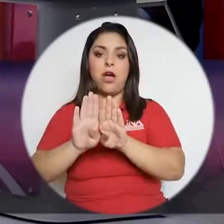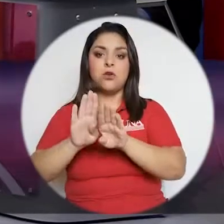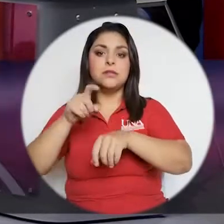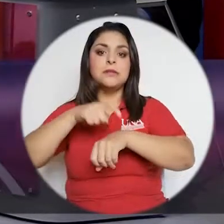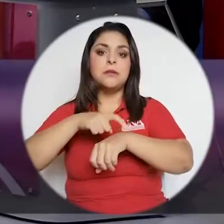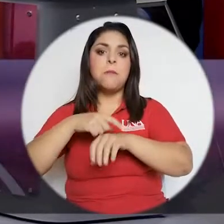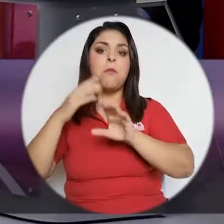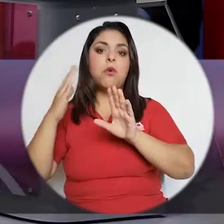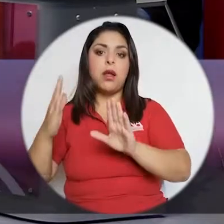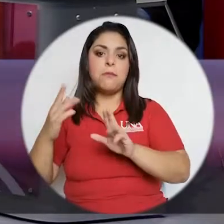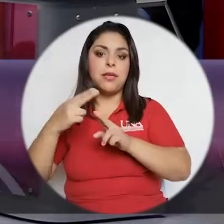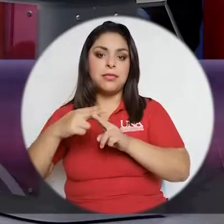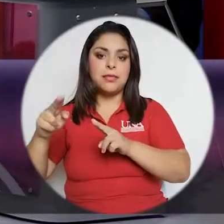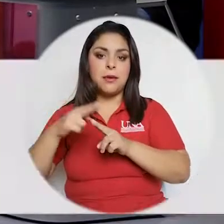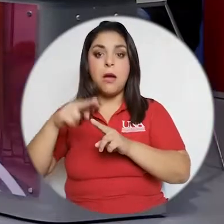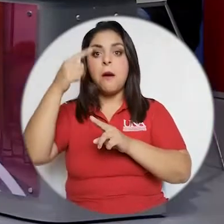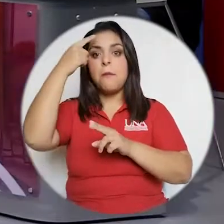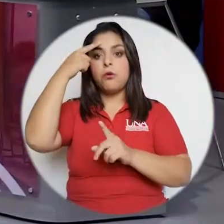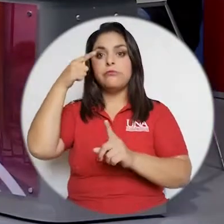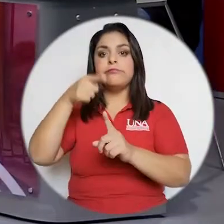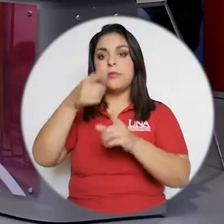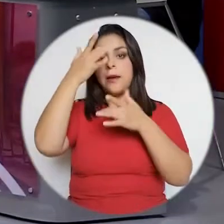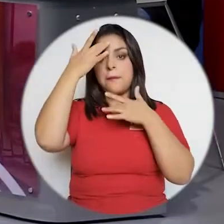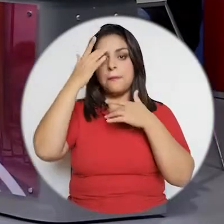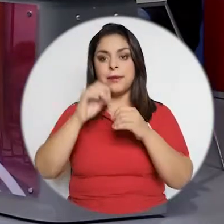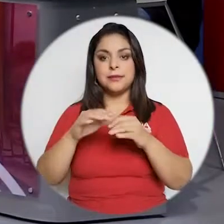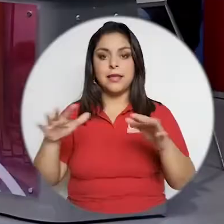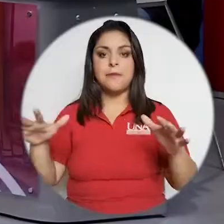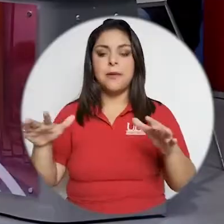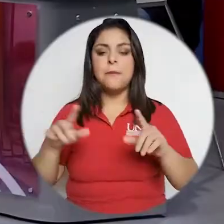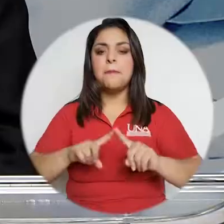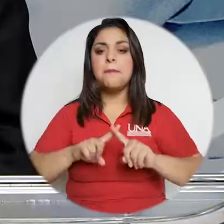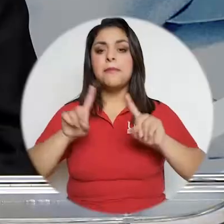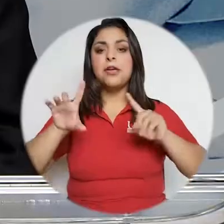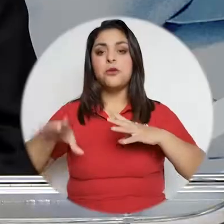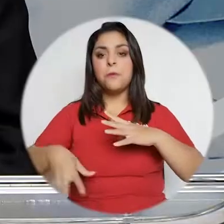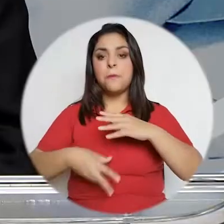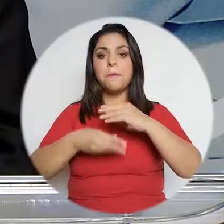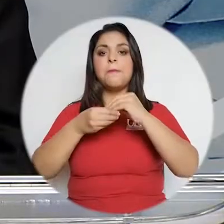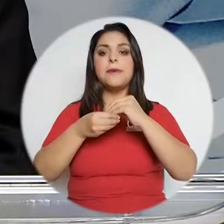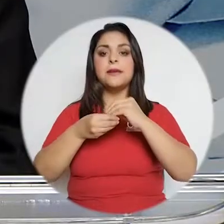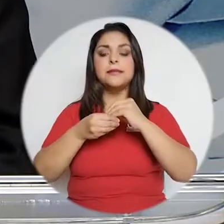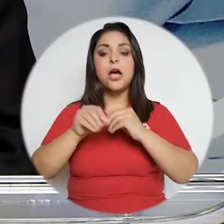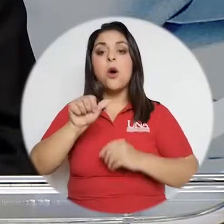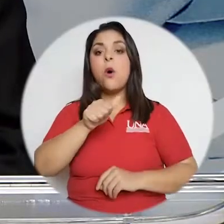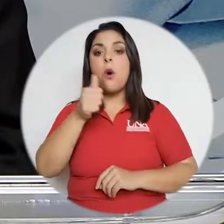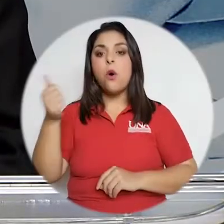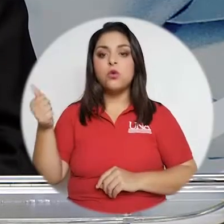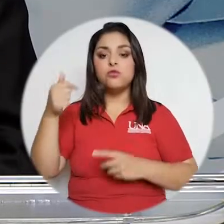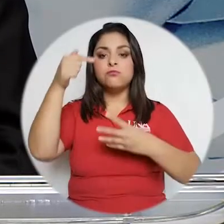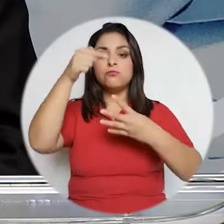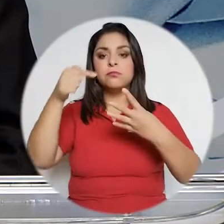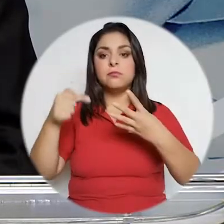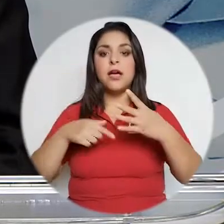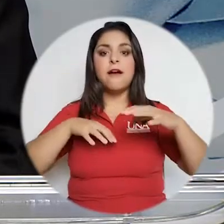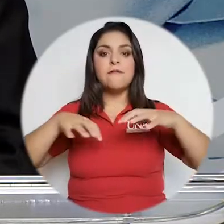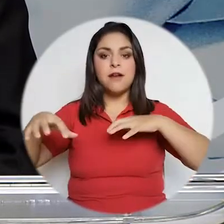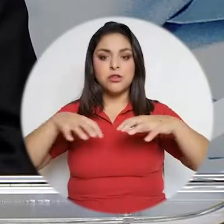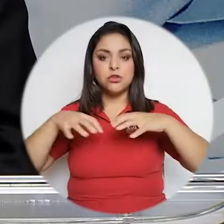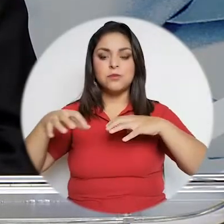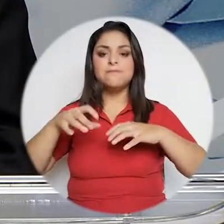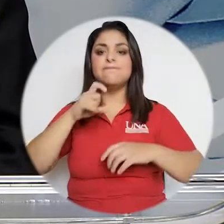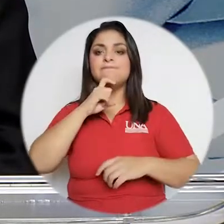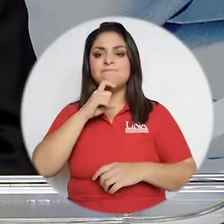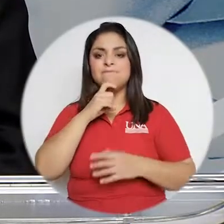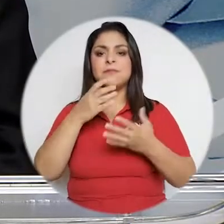temporalmente por el estado pandémico. Pero a eso se suman otros factores estresores,